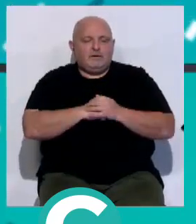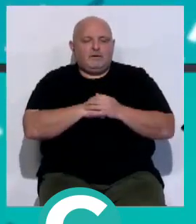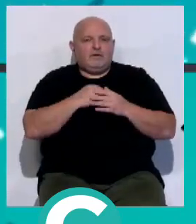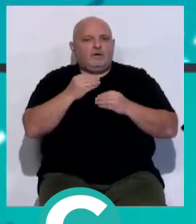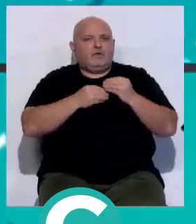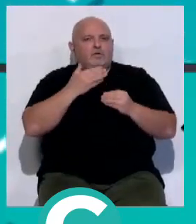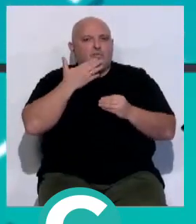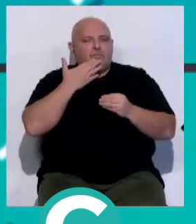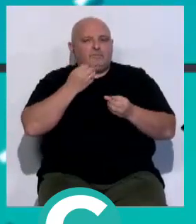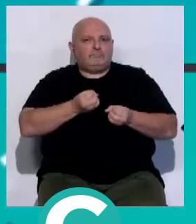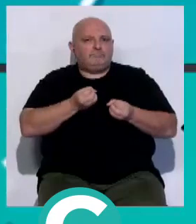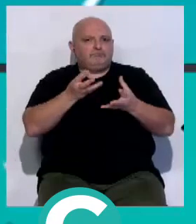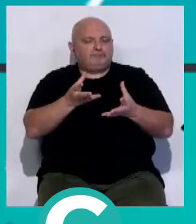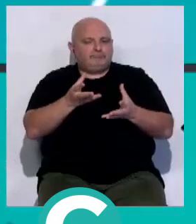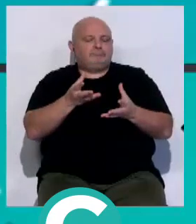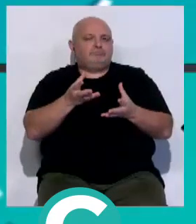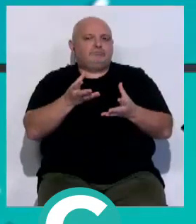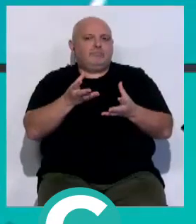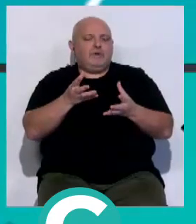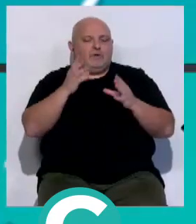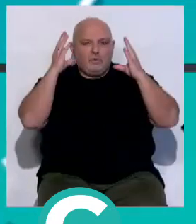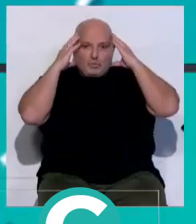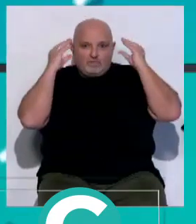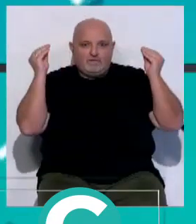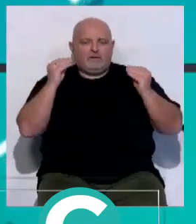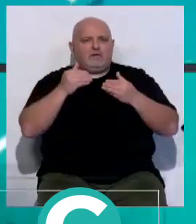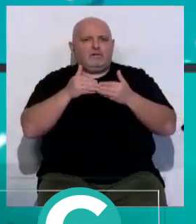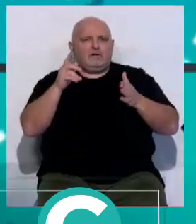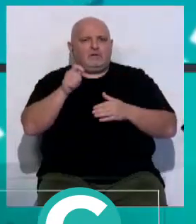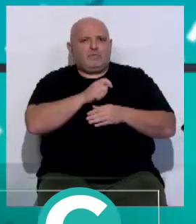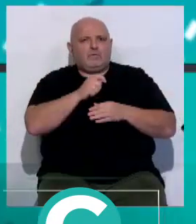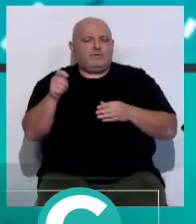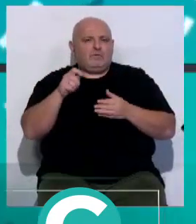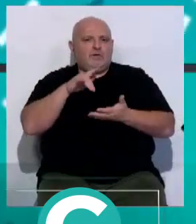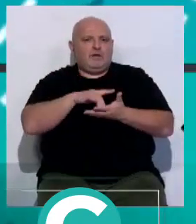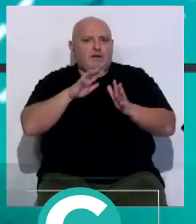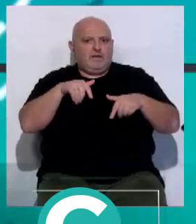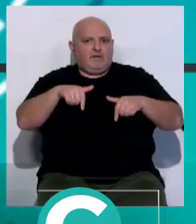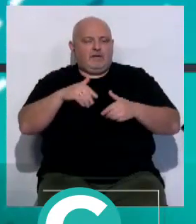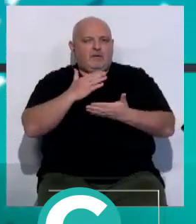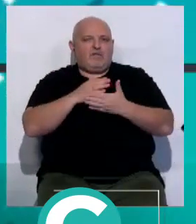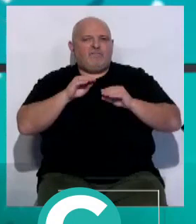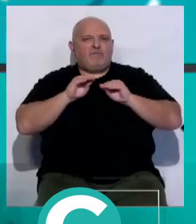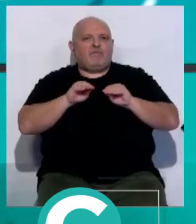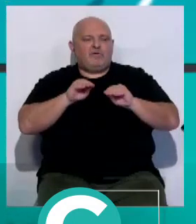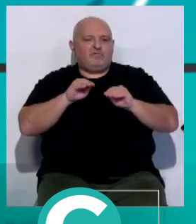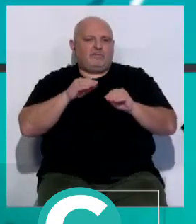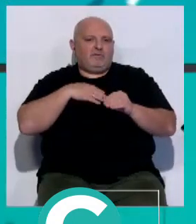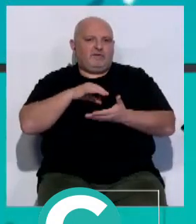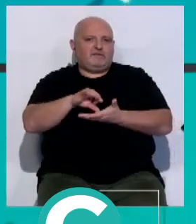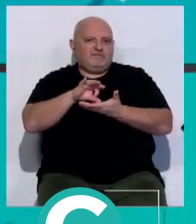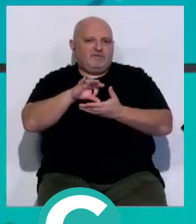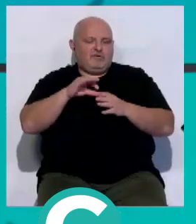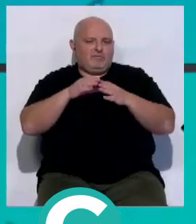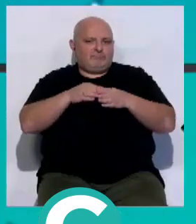hacemos con una información sobre la Guardia Civil que ha inaugurado en esta jornada en Cádiz su escuela de formación de su servicio